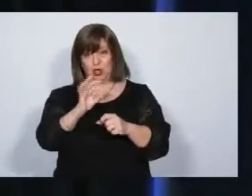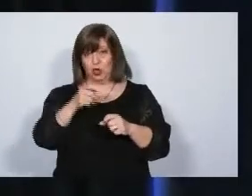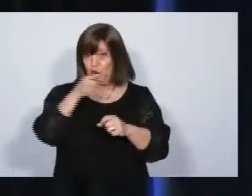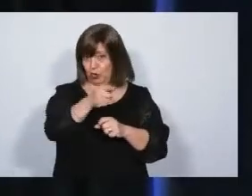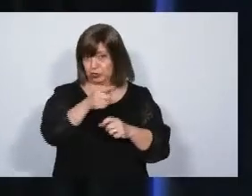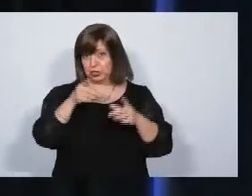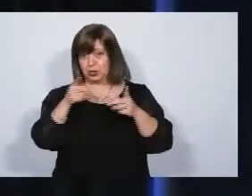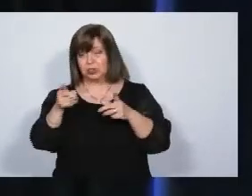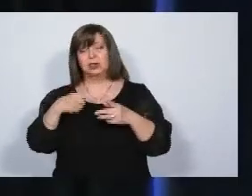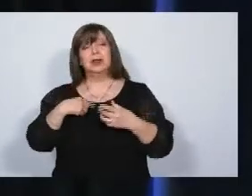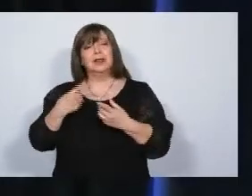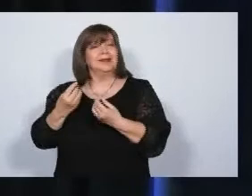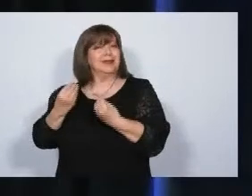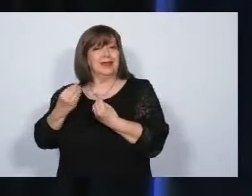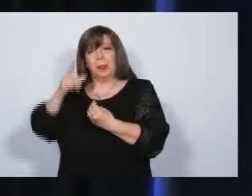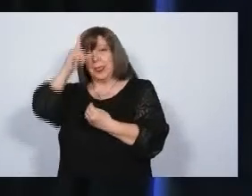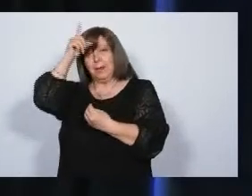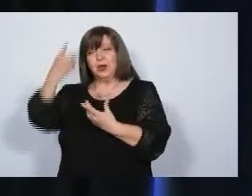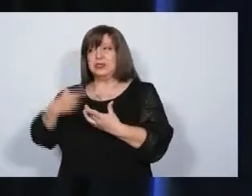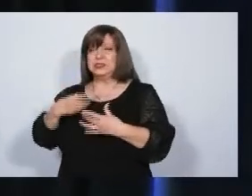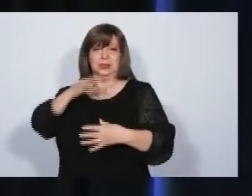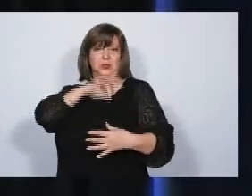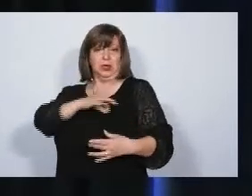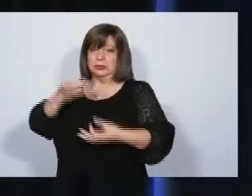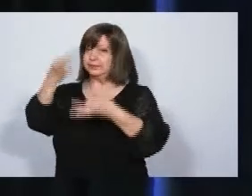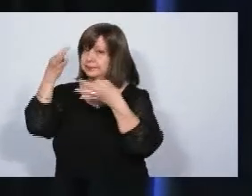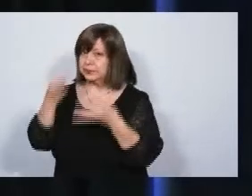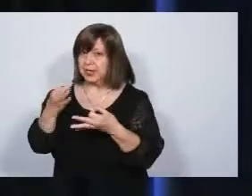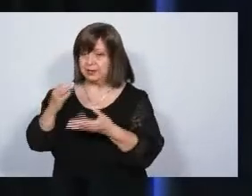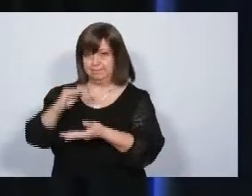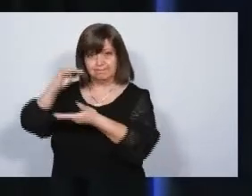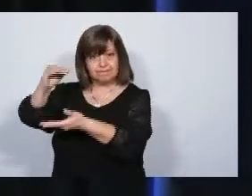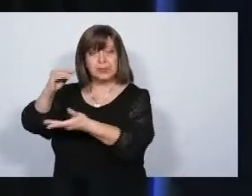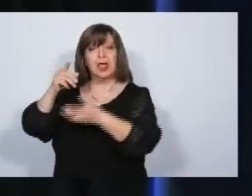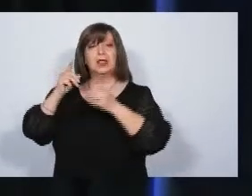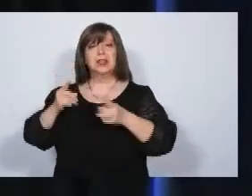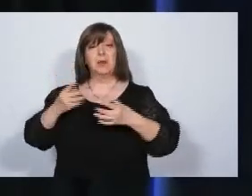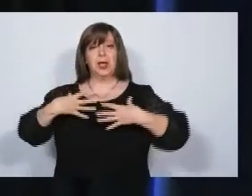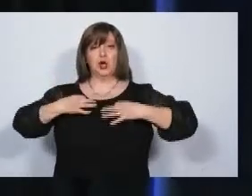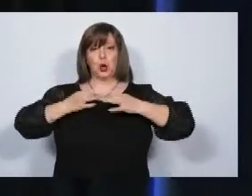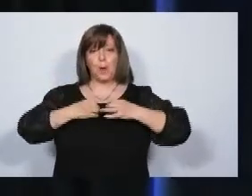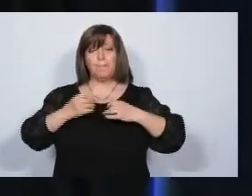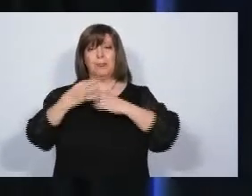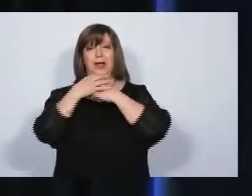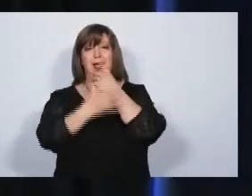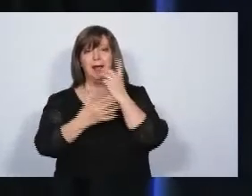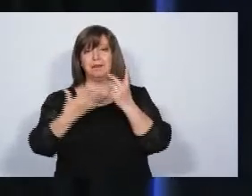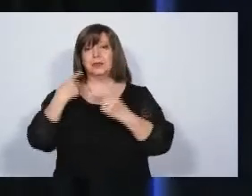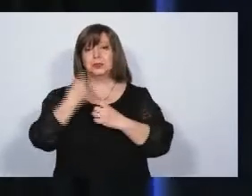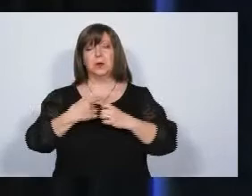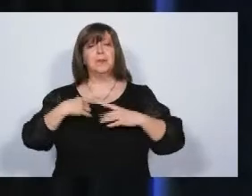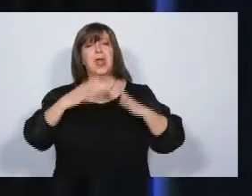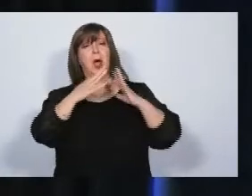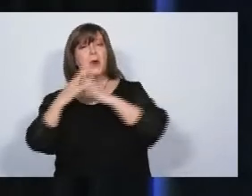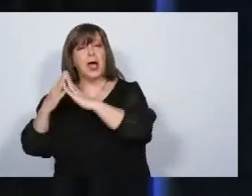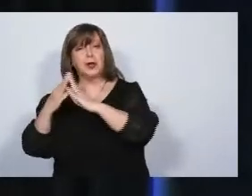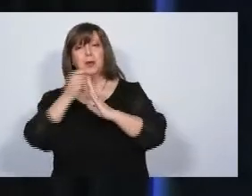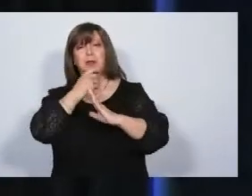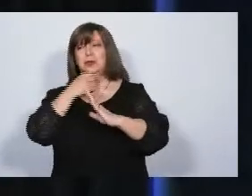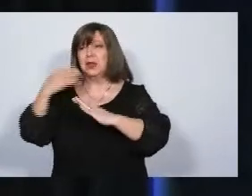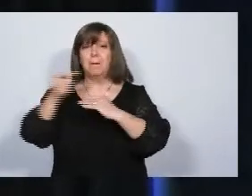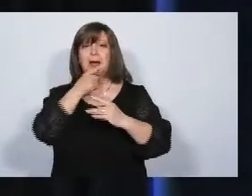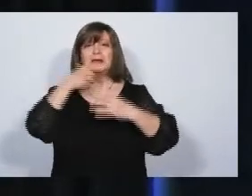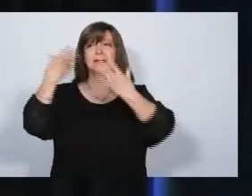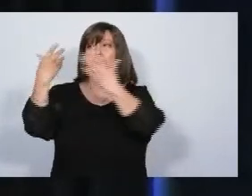necesitamos que los policías estén bien remunerados y sobre todo que tengan buen equipamiento. Los barrios de Mendoza hoy día están abandonados.